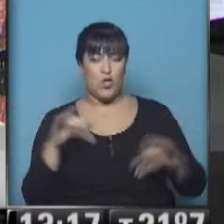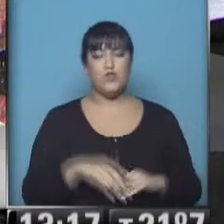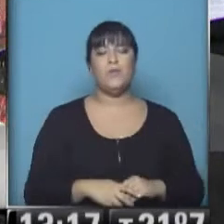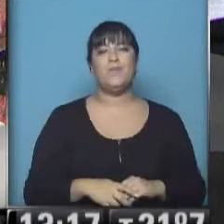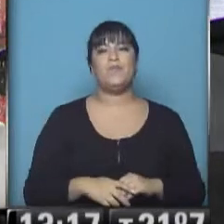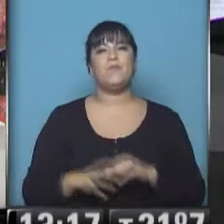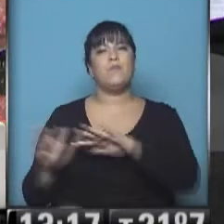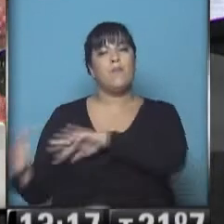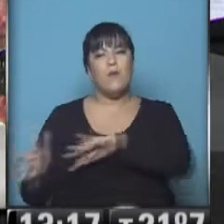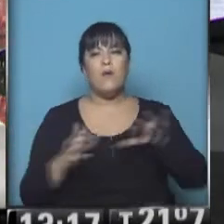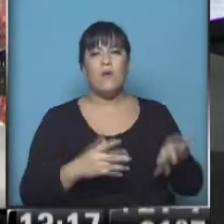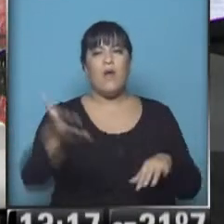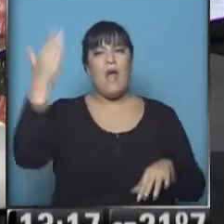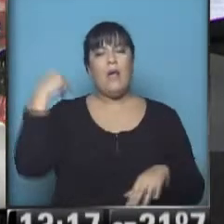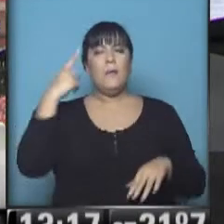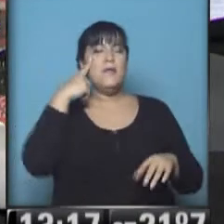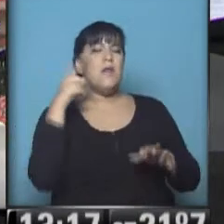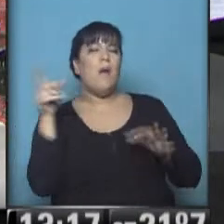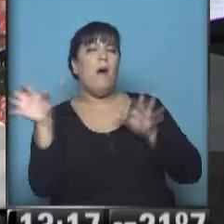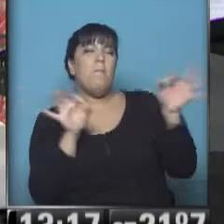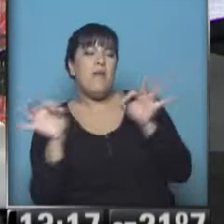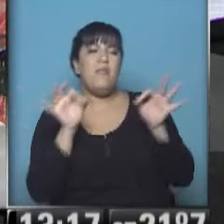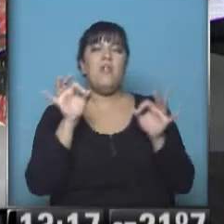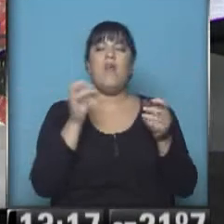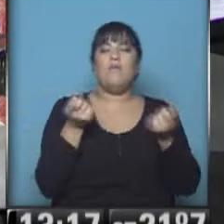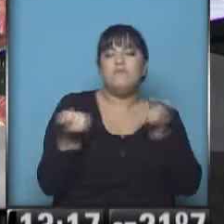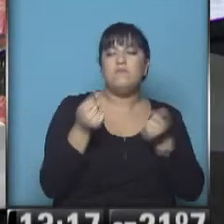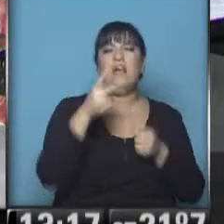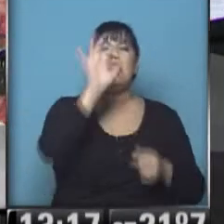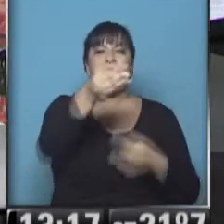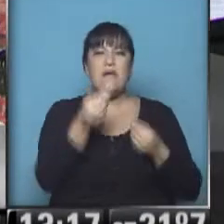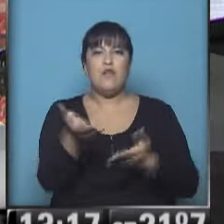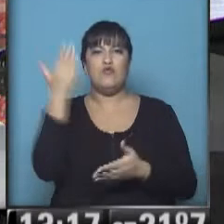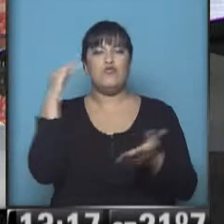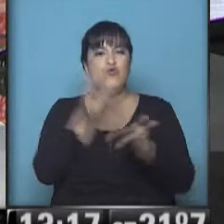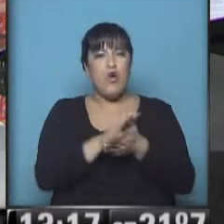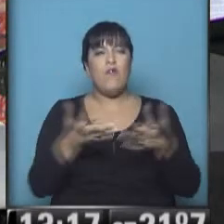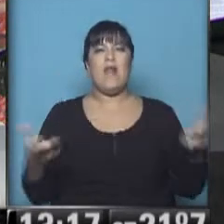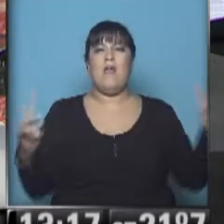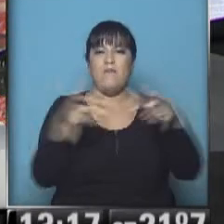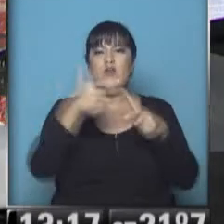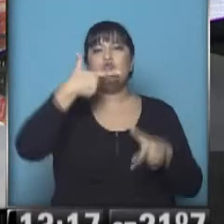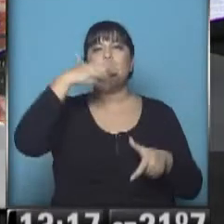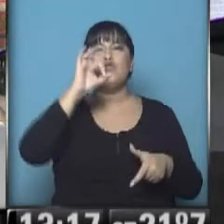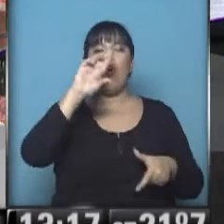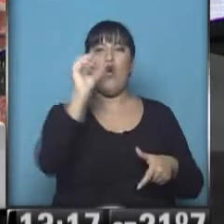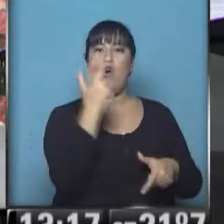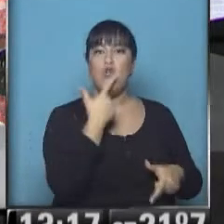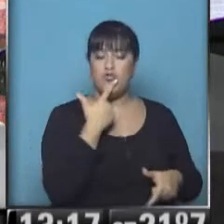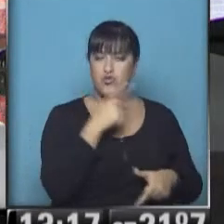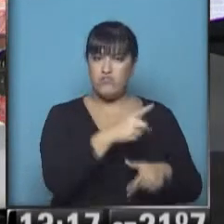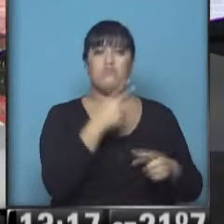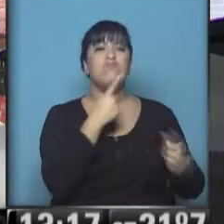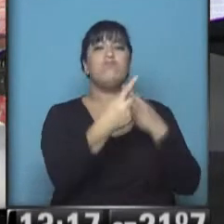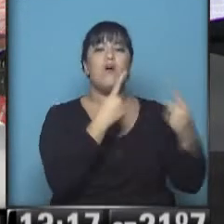especulaciones que se hicieron desde aquí, ¿qué sabés de las reuniones que tuvo la Presidenta de la Nación con George Soros, el financista húngaro, y también